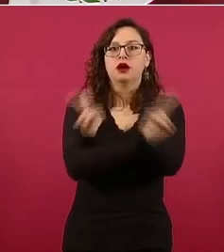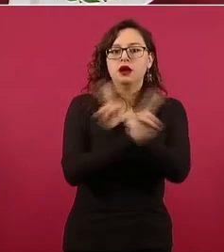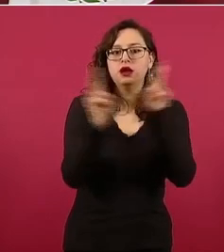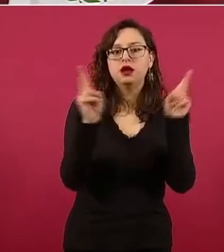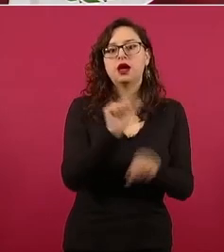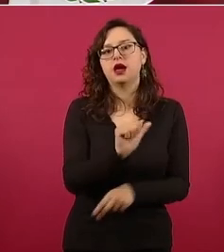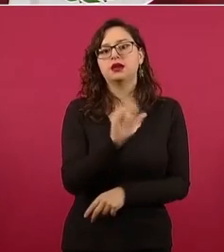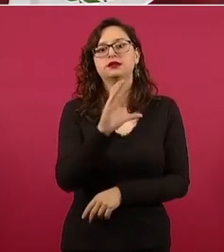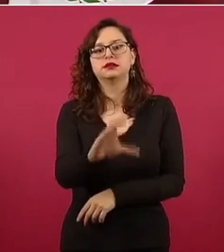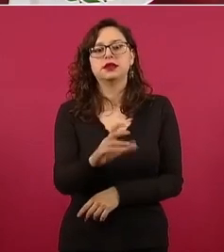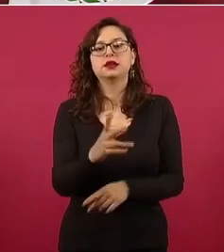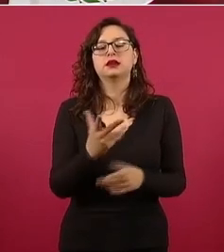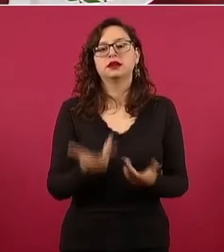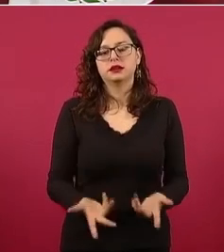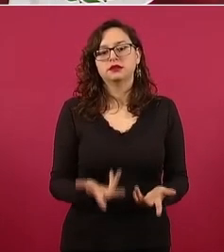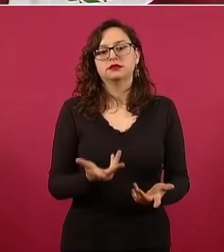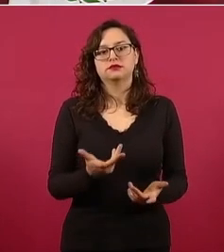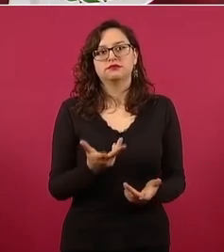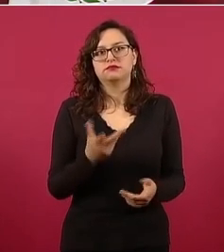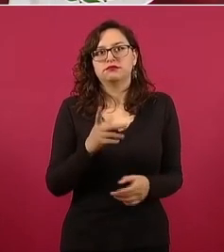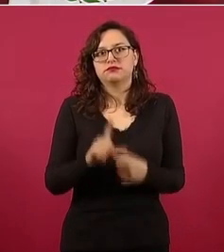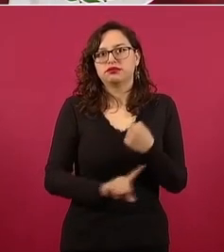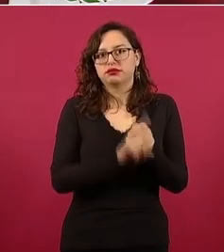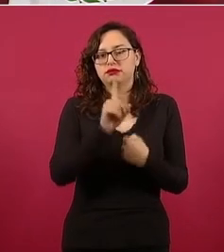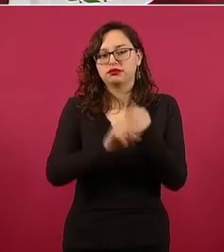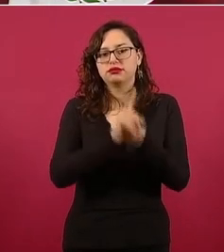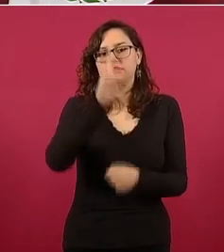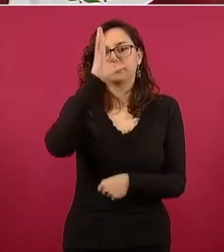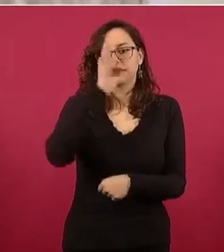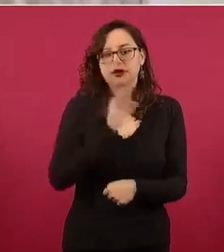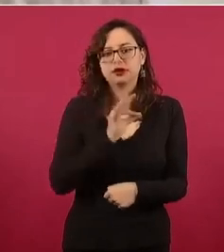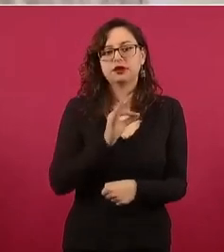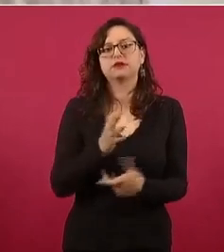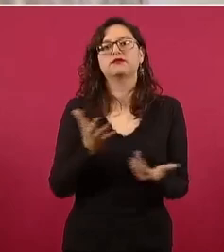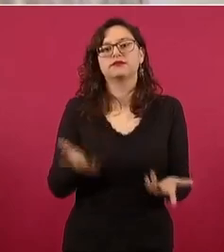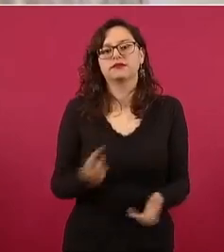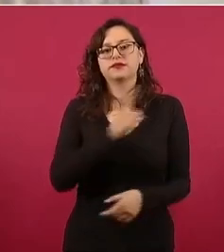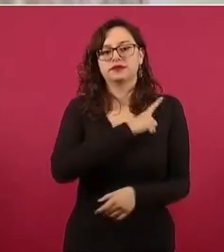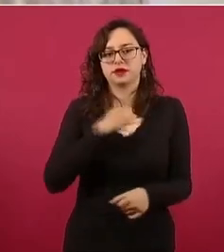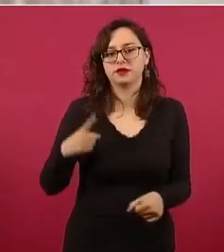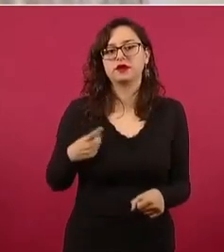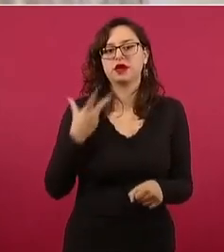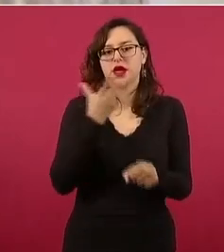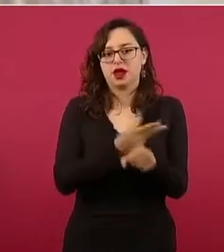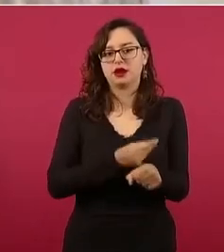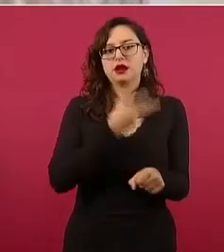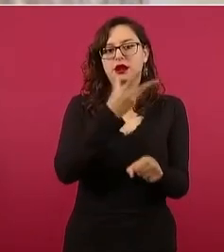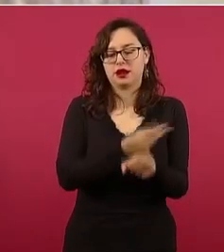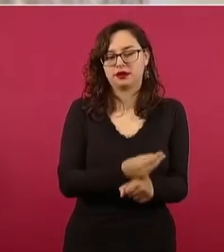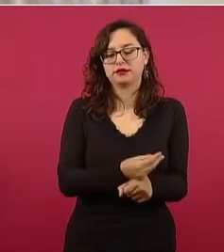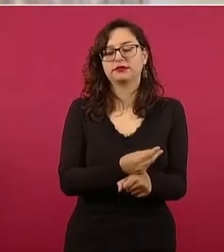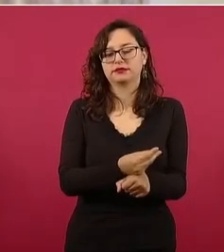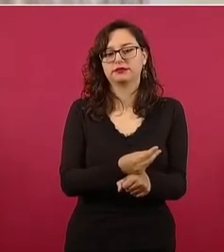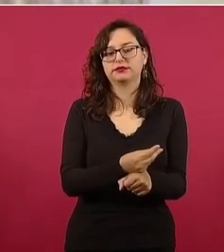los hospitales, en quirófanos,